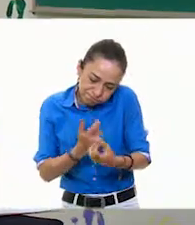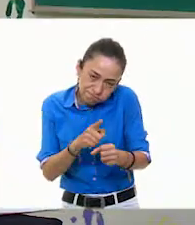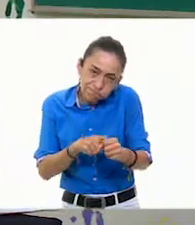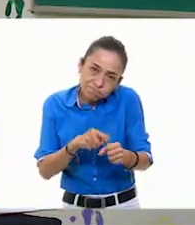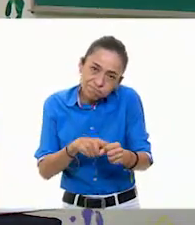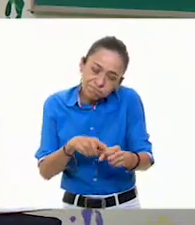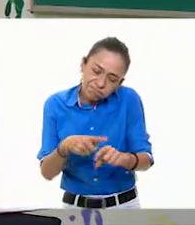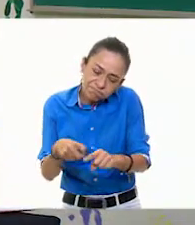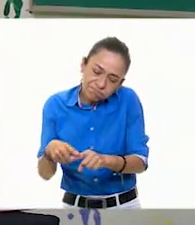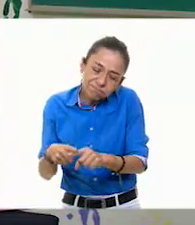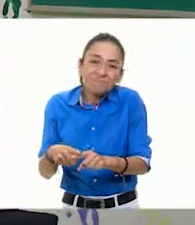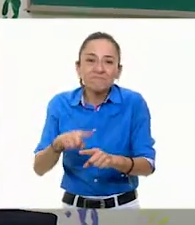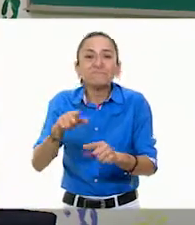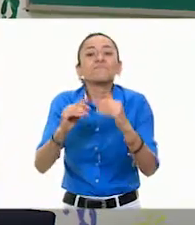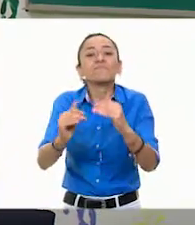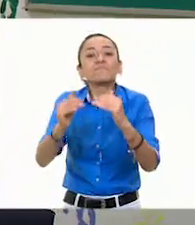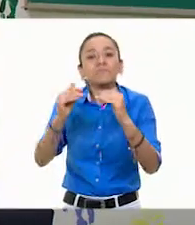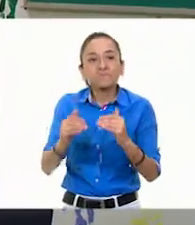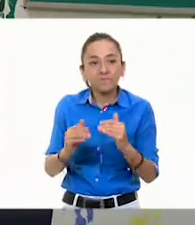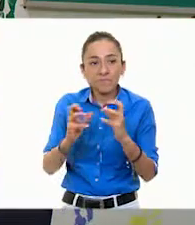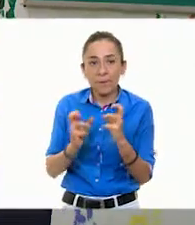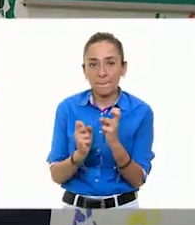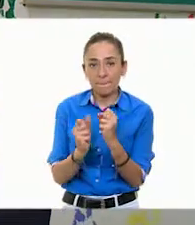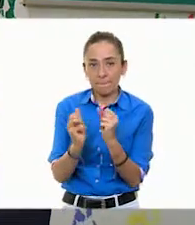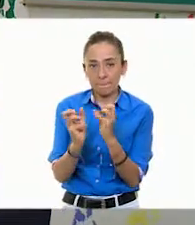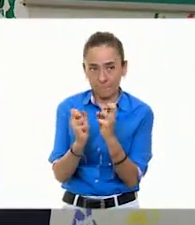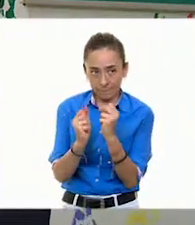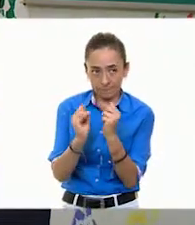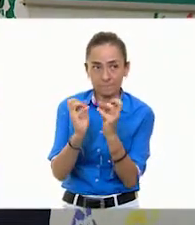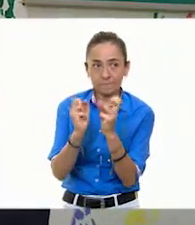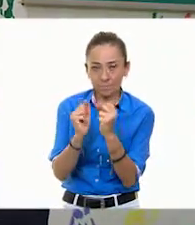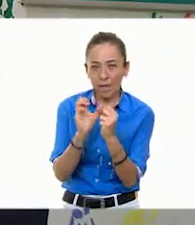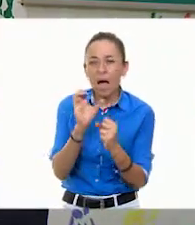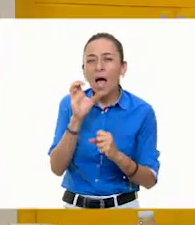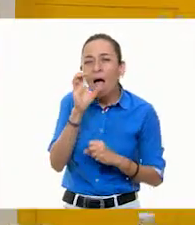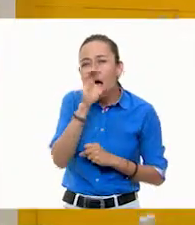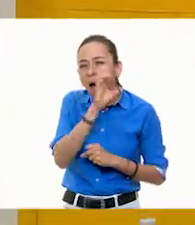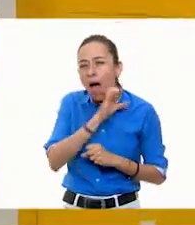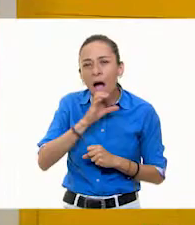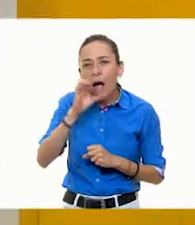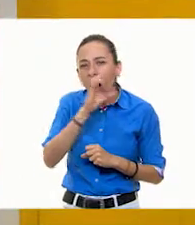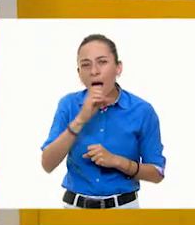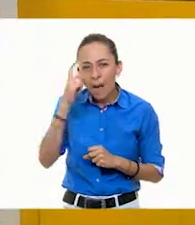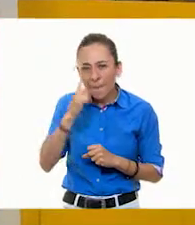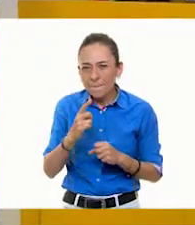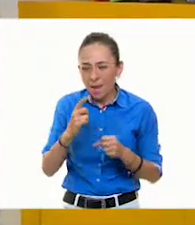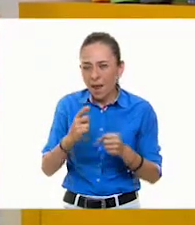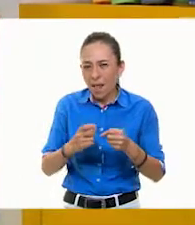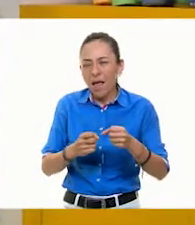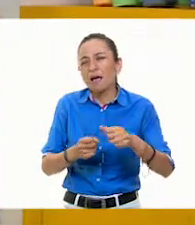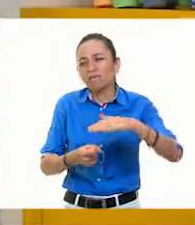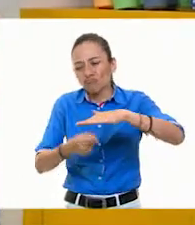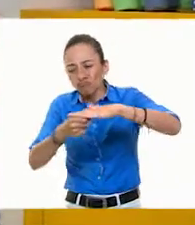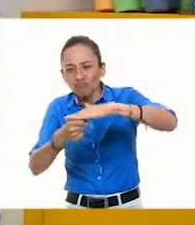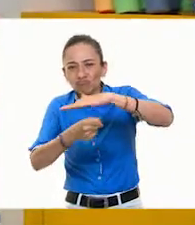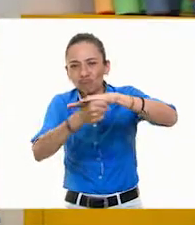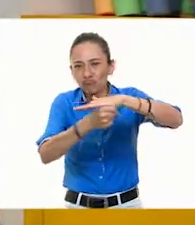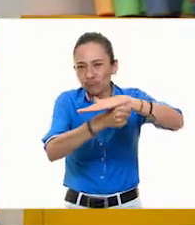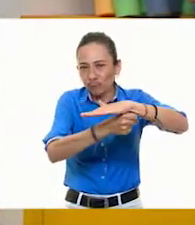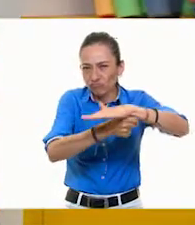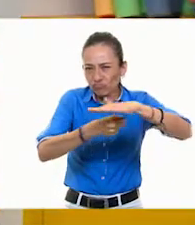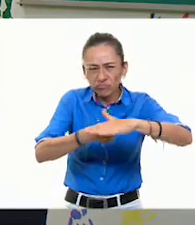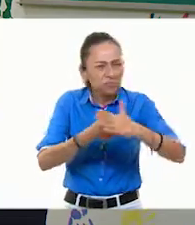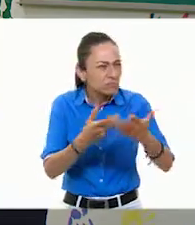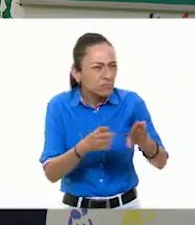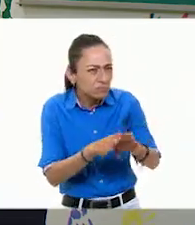calentar plastilina para que sirva de soporte. Muy bien. ¿Nuestro soporte debe ser rígido, maestro, o puede ser un